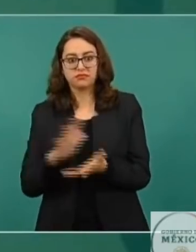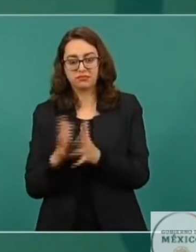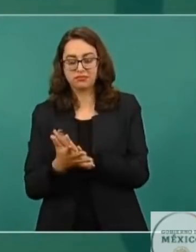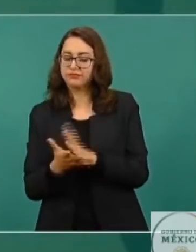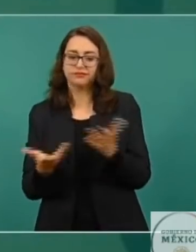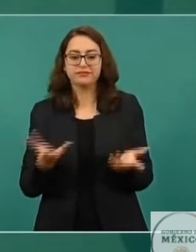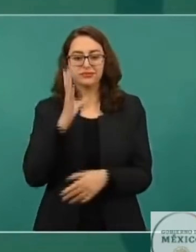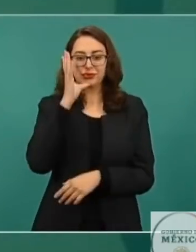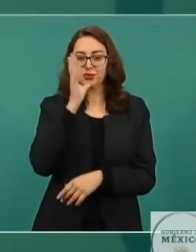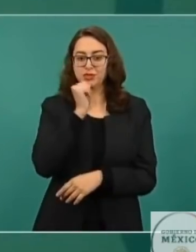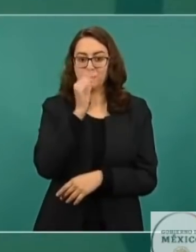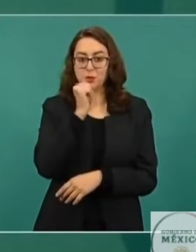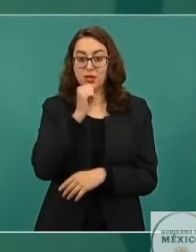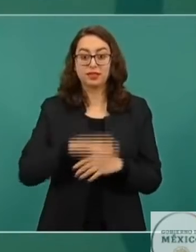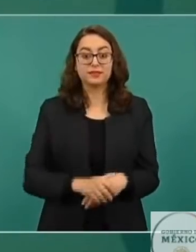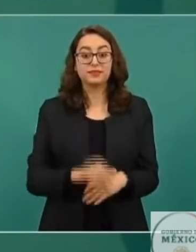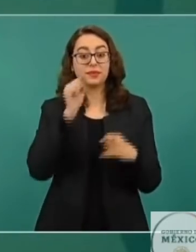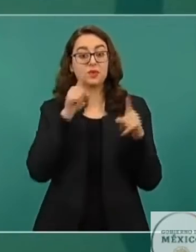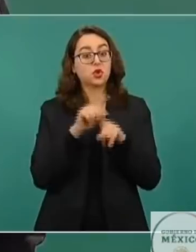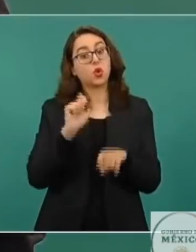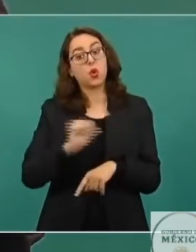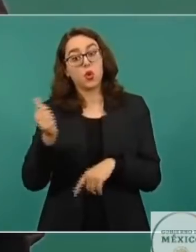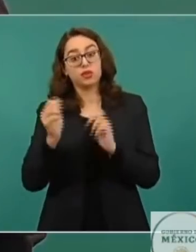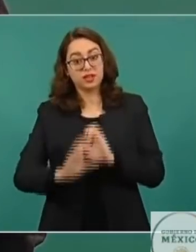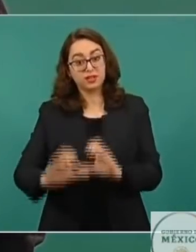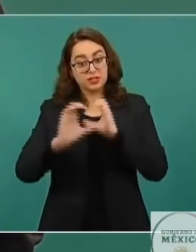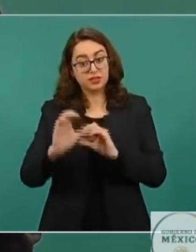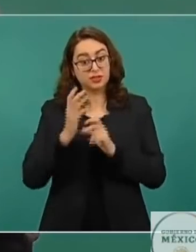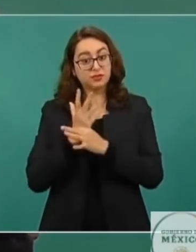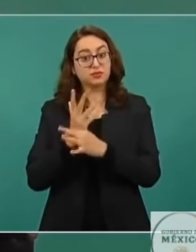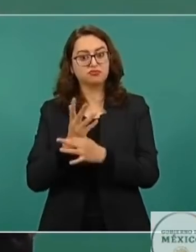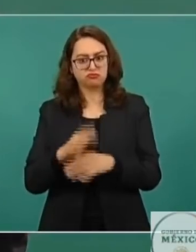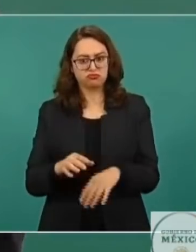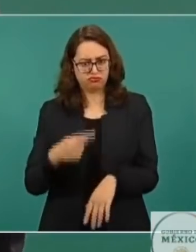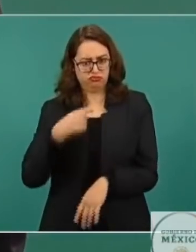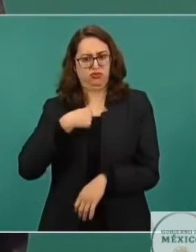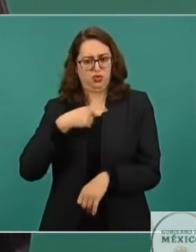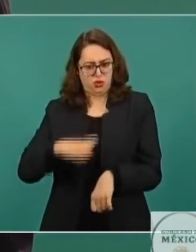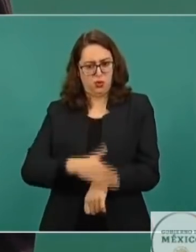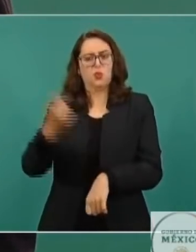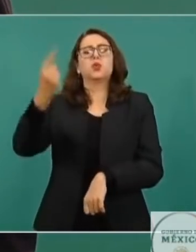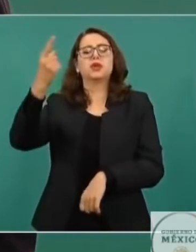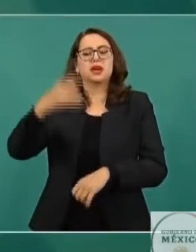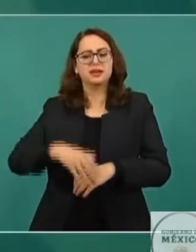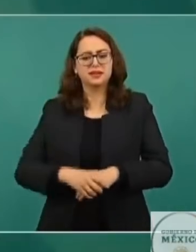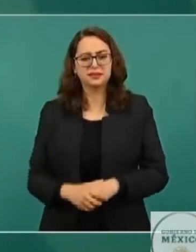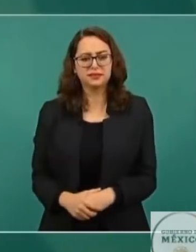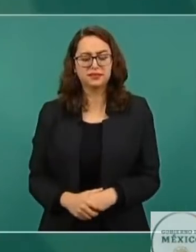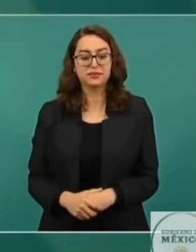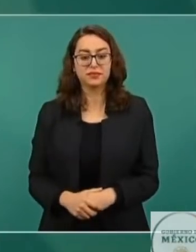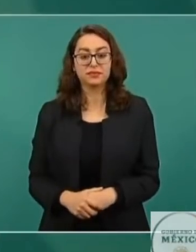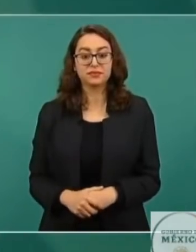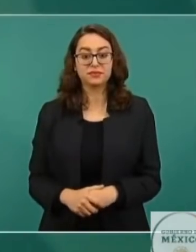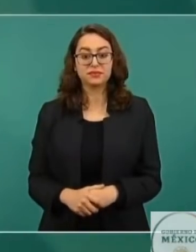Yo decía, como diría el otro clásico, y yo, ¿por qué? Que